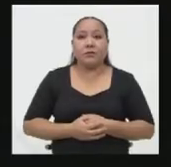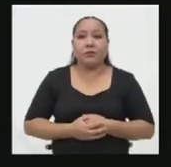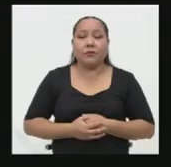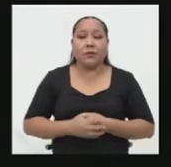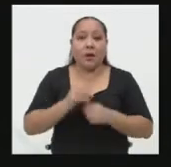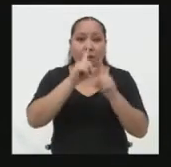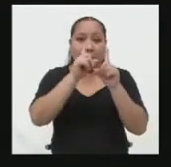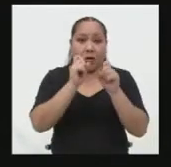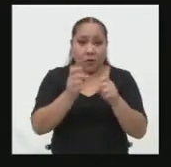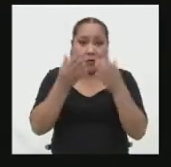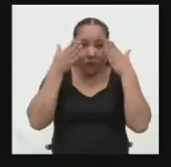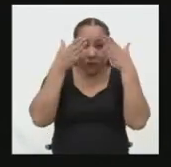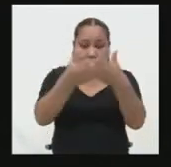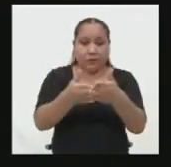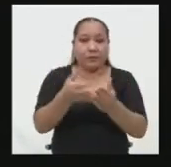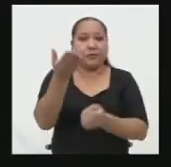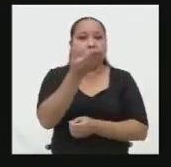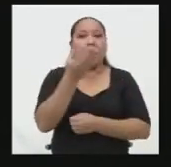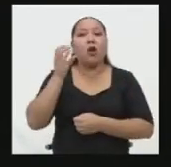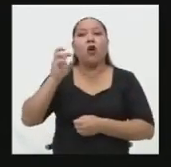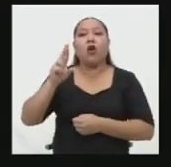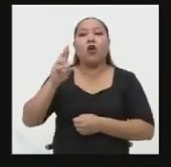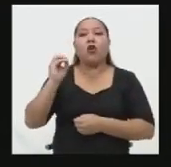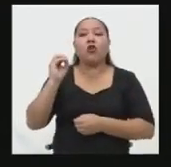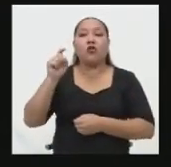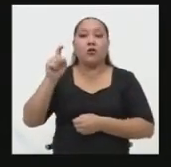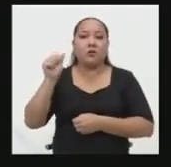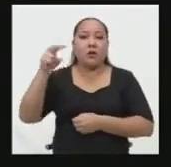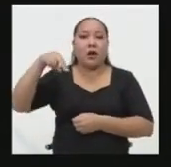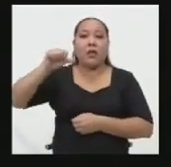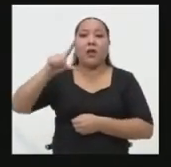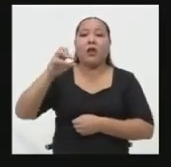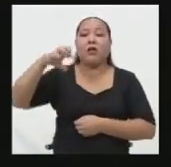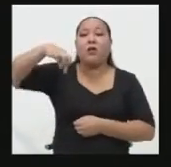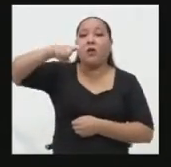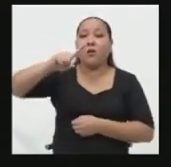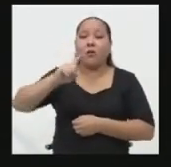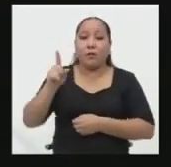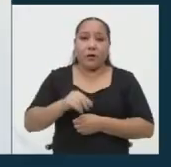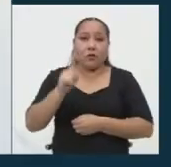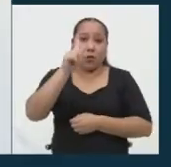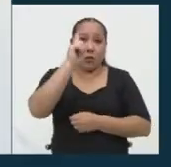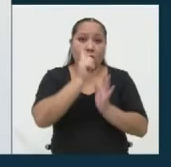Pregunta directa. Candidata Roxana López La Rosa tiene un minuto para responder.